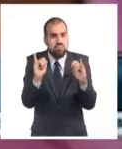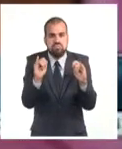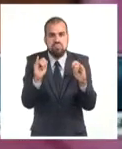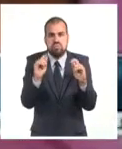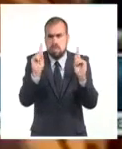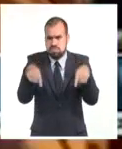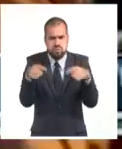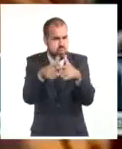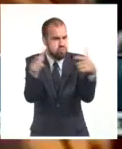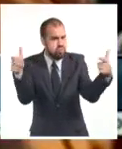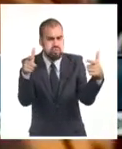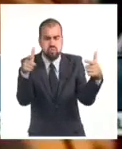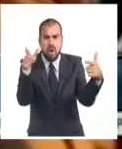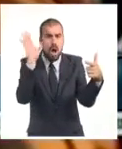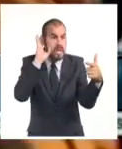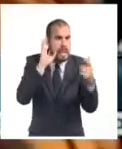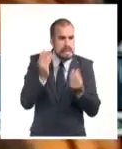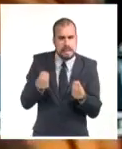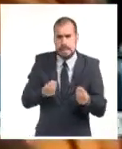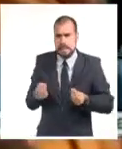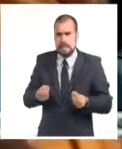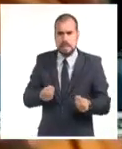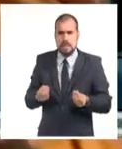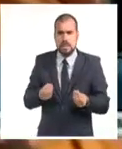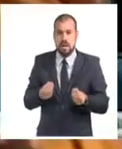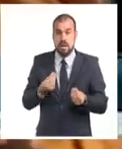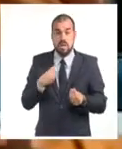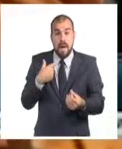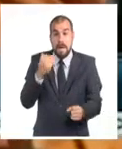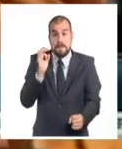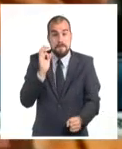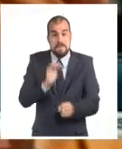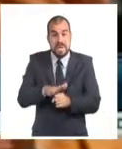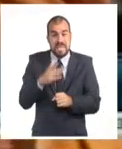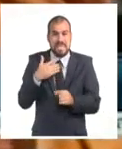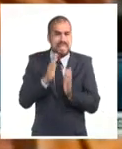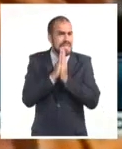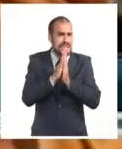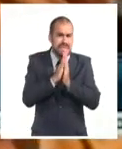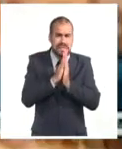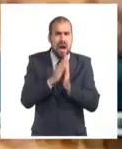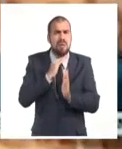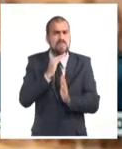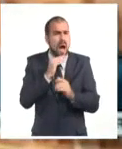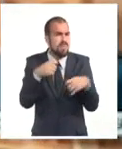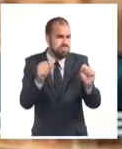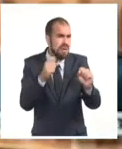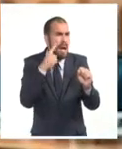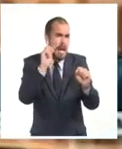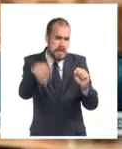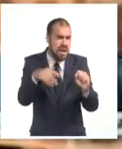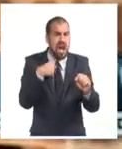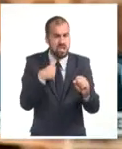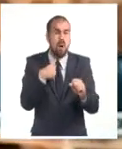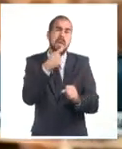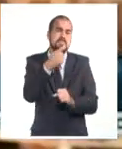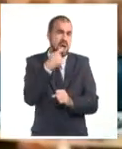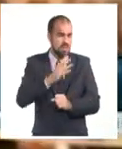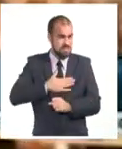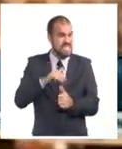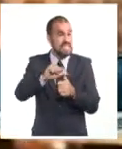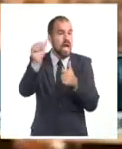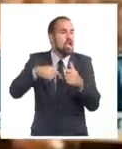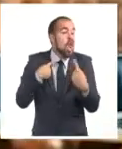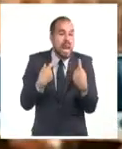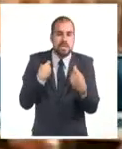Yo, como pude, paré al primer motorizado que me pasó por el lado, le dije, yo soy Patricia Villegas, soy periodista de Telesur, y